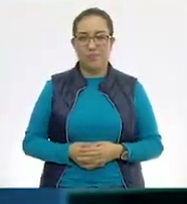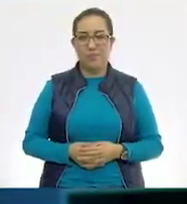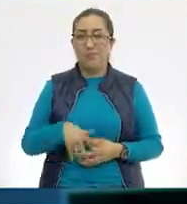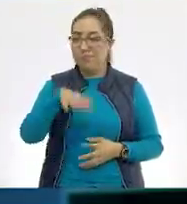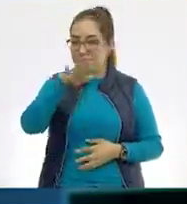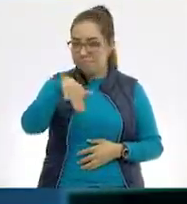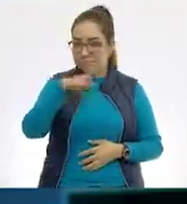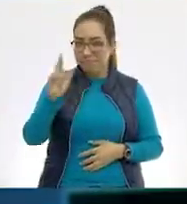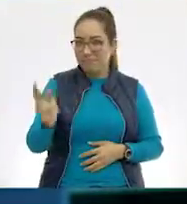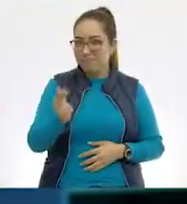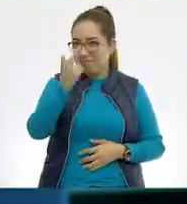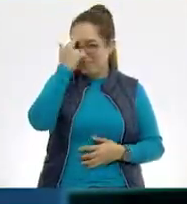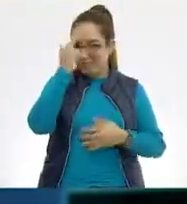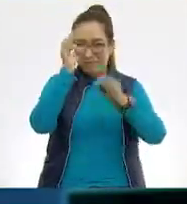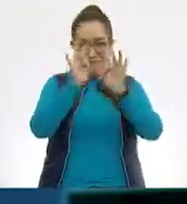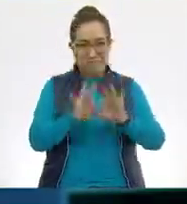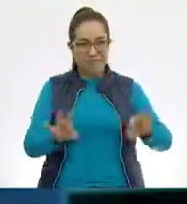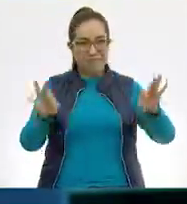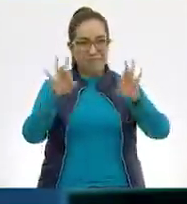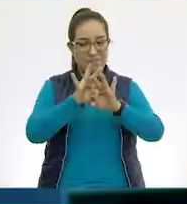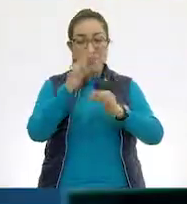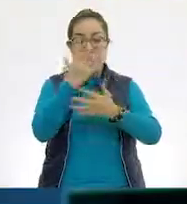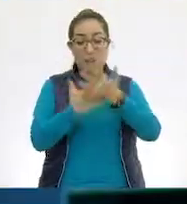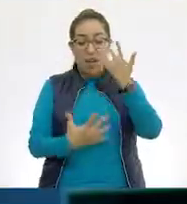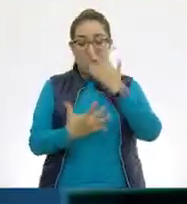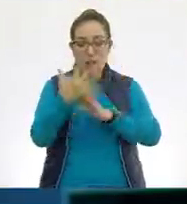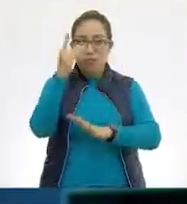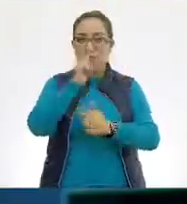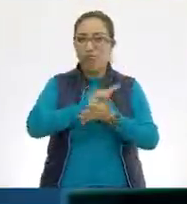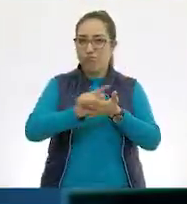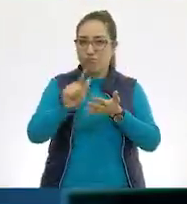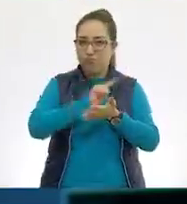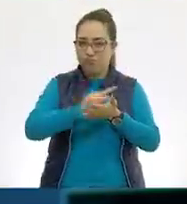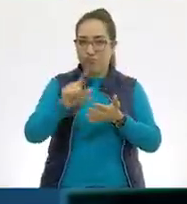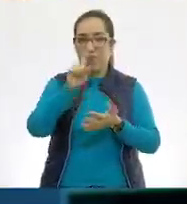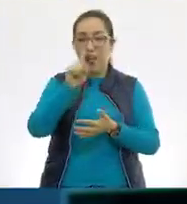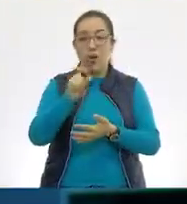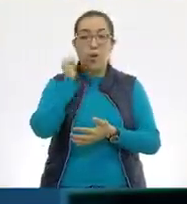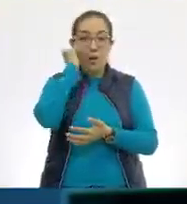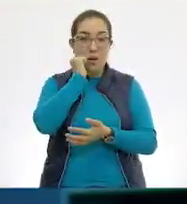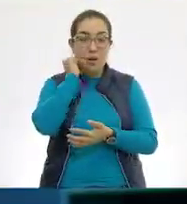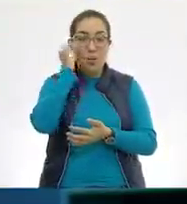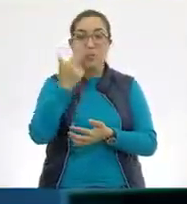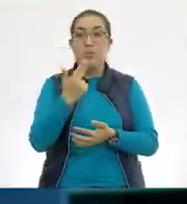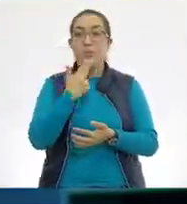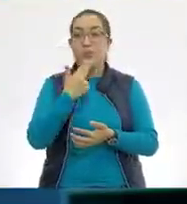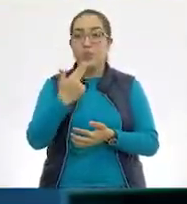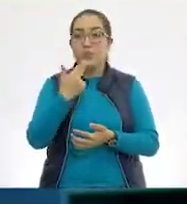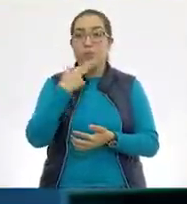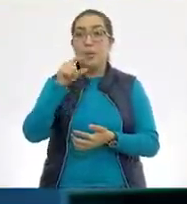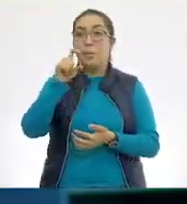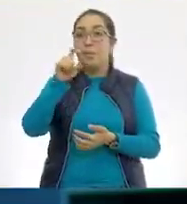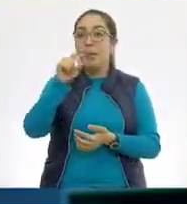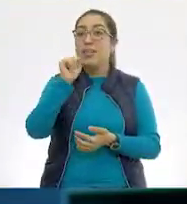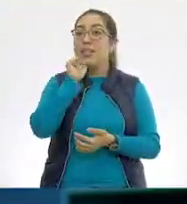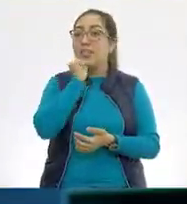Recuerda que es importante lavar muy bien tus manos con agua y con jabón durante 20 segundos.